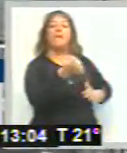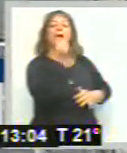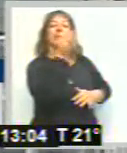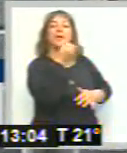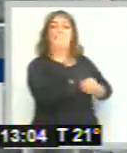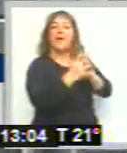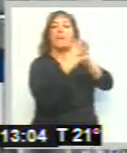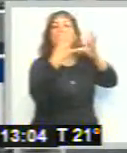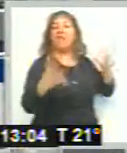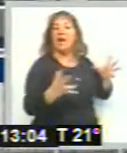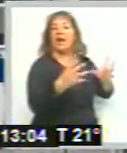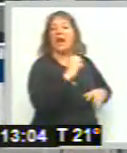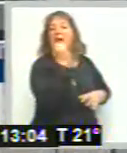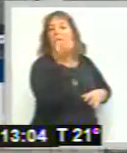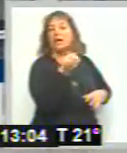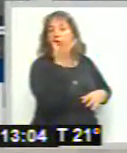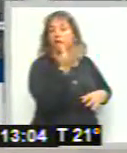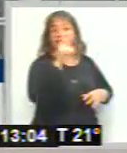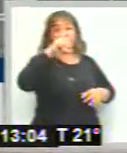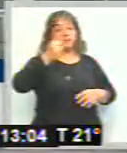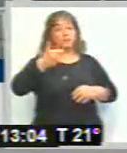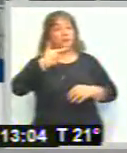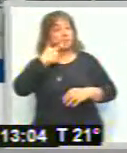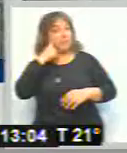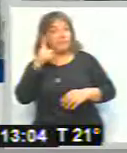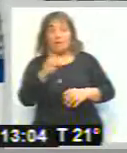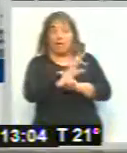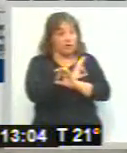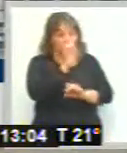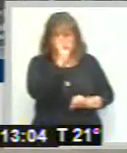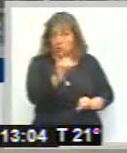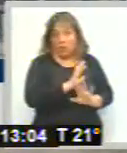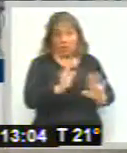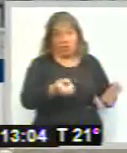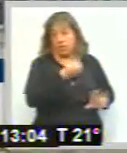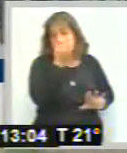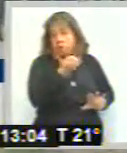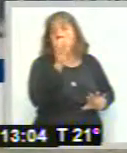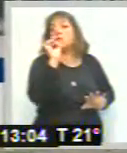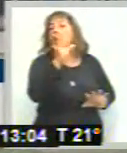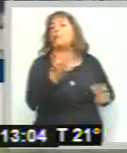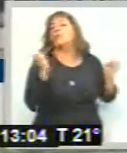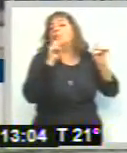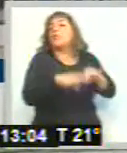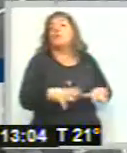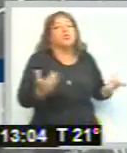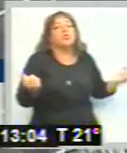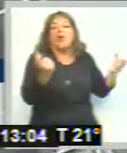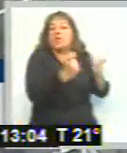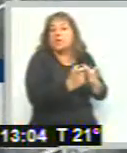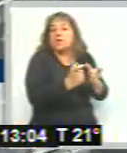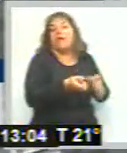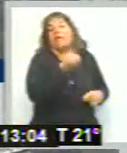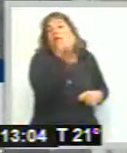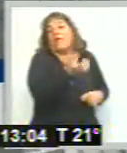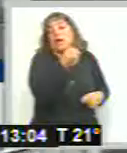Recordemos, Lassi no lo había hecho en ninguna instancia del proceso, solamente al inicio de las audiencias había prestado